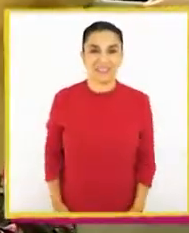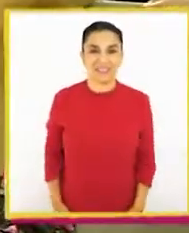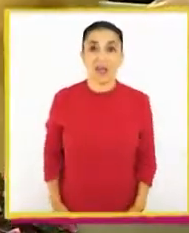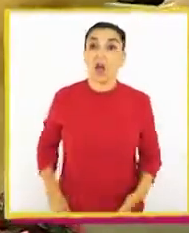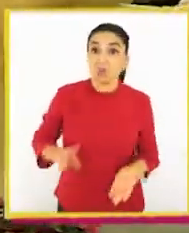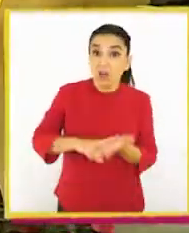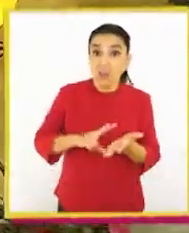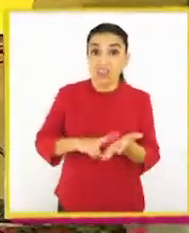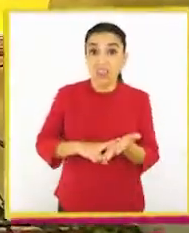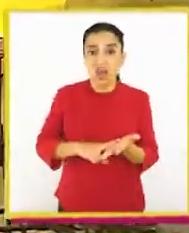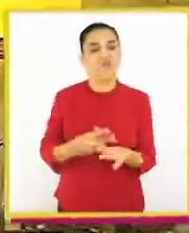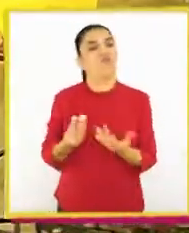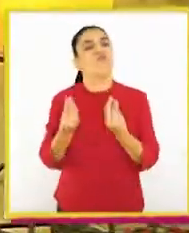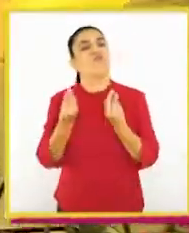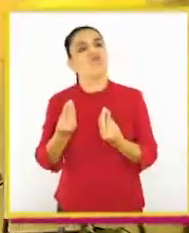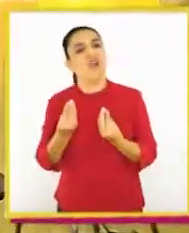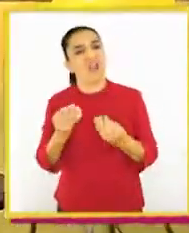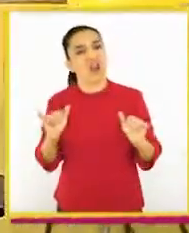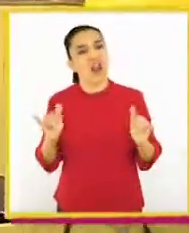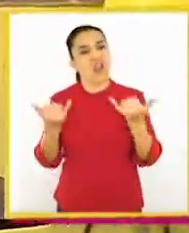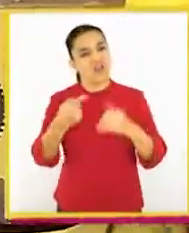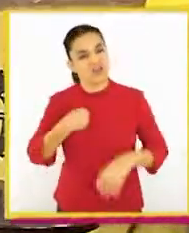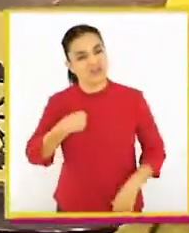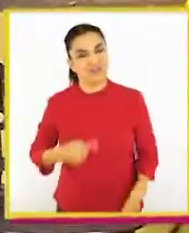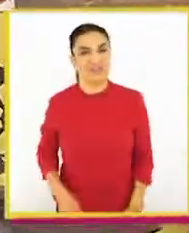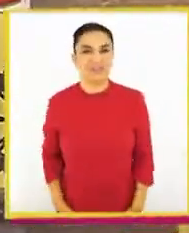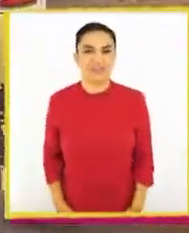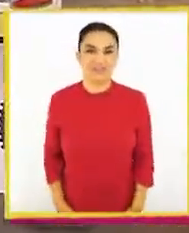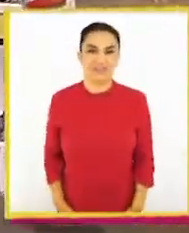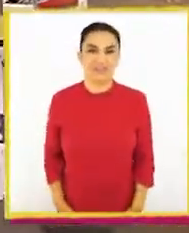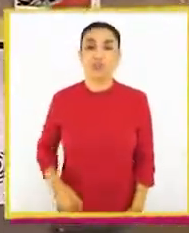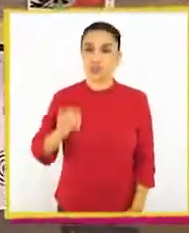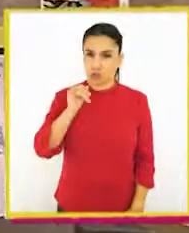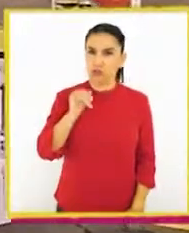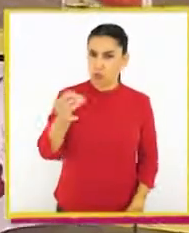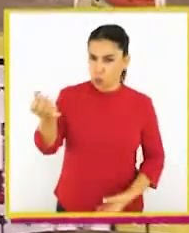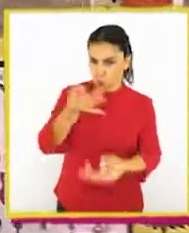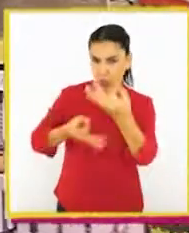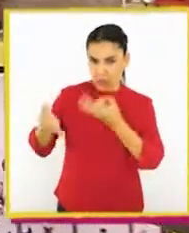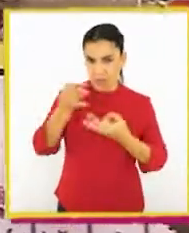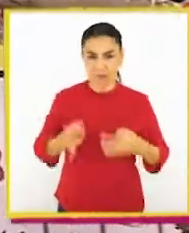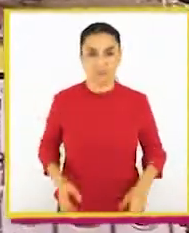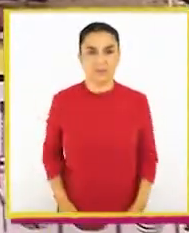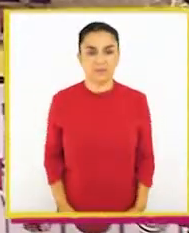¿De verdad? ¡Qué bueno! ¡Me alegro mucho! Sí, sí. Cuéntame.